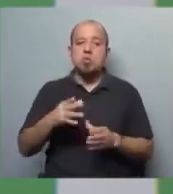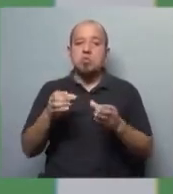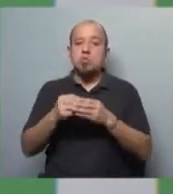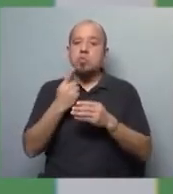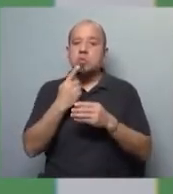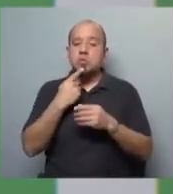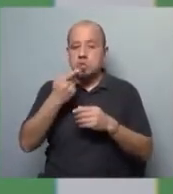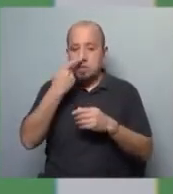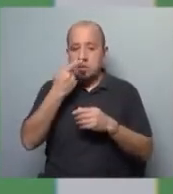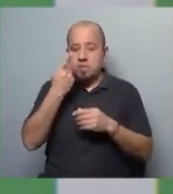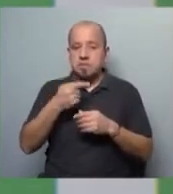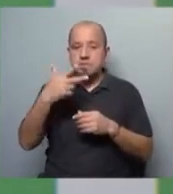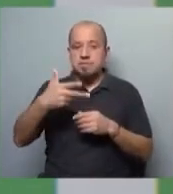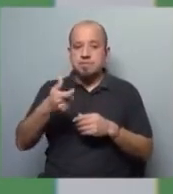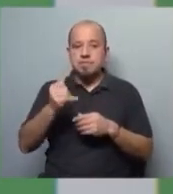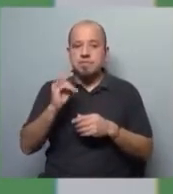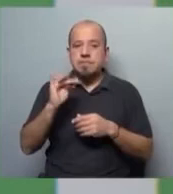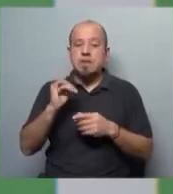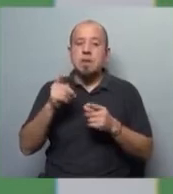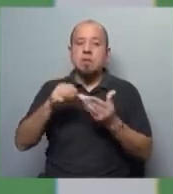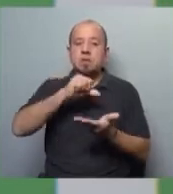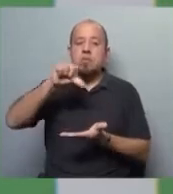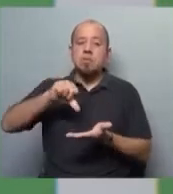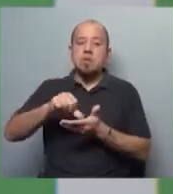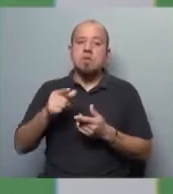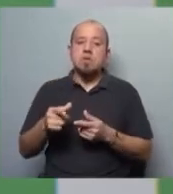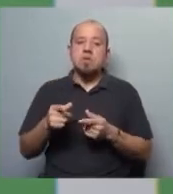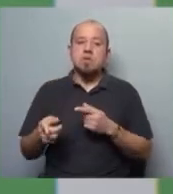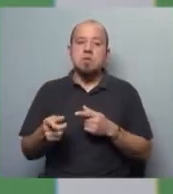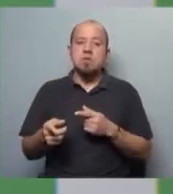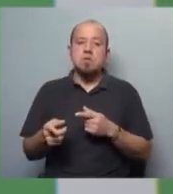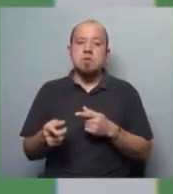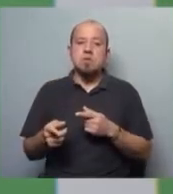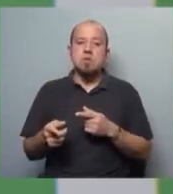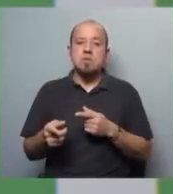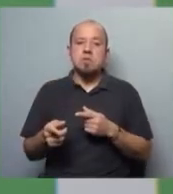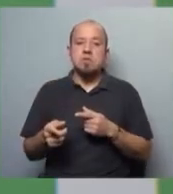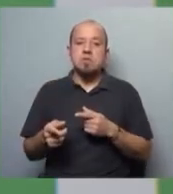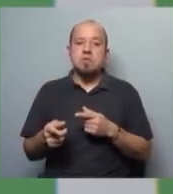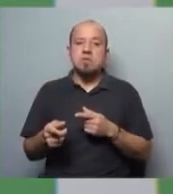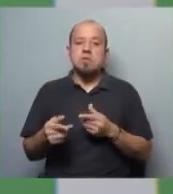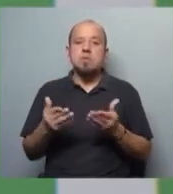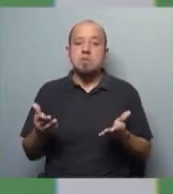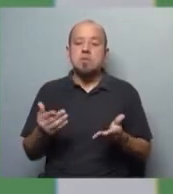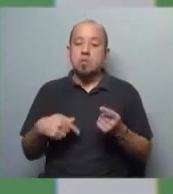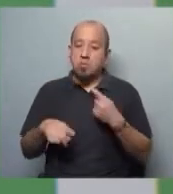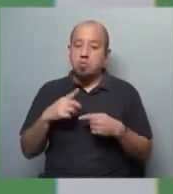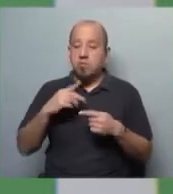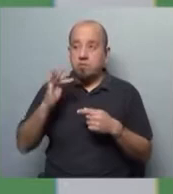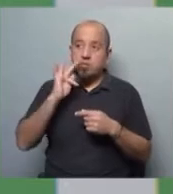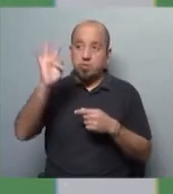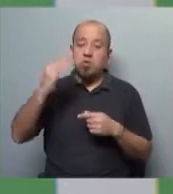tienen interés en que Haití sea un país con un destino digno,